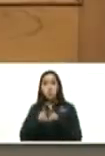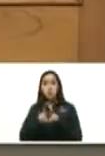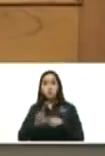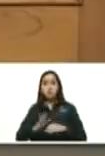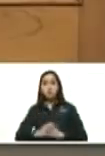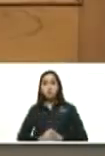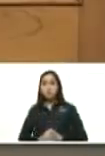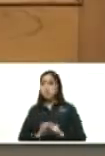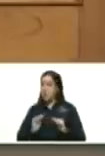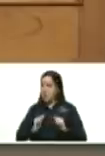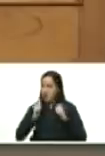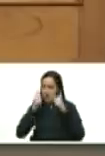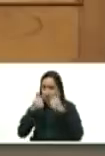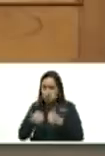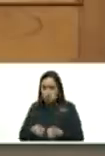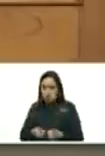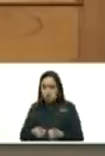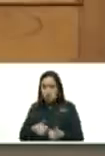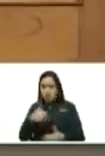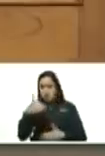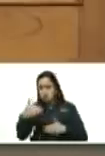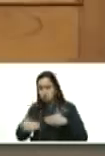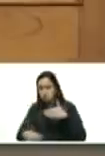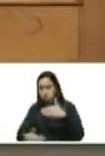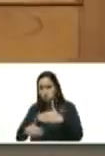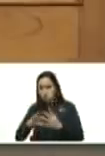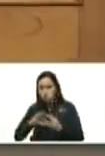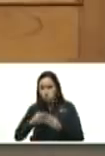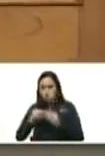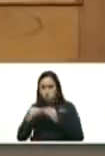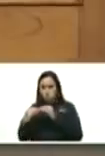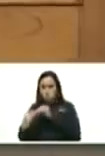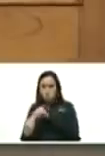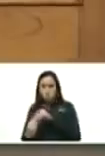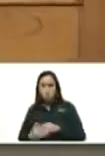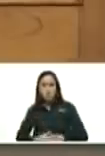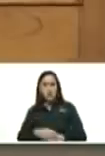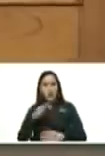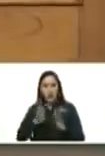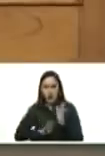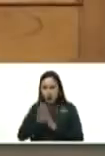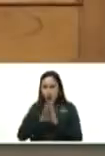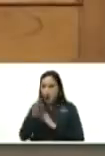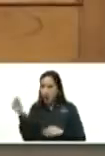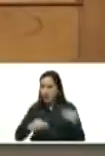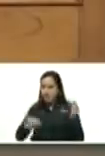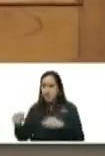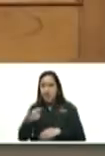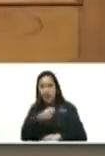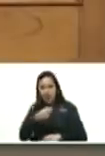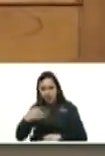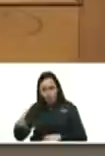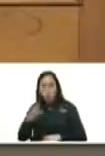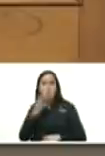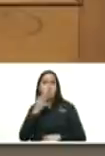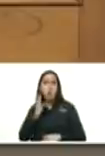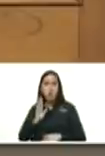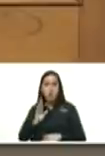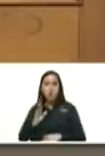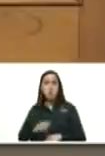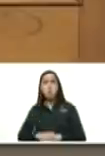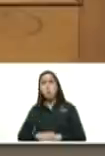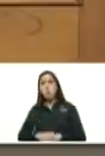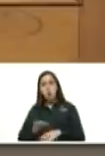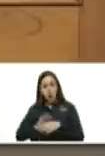empezamos a ajustarnos para producir más arroz más maíz más carne más